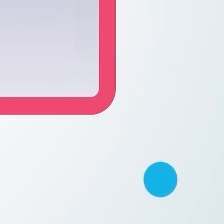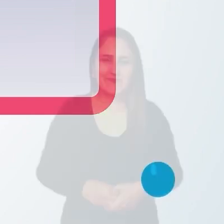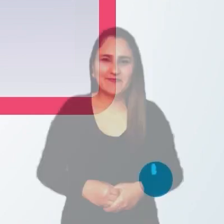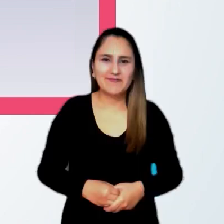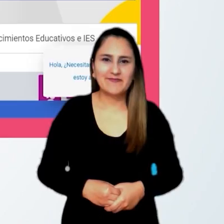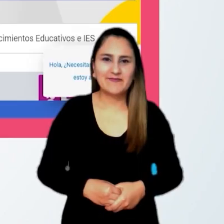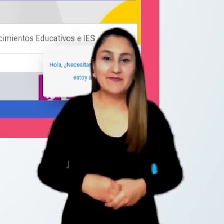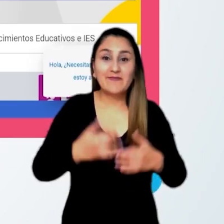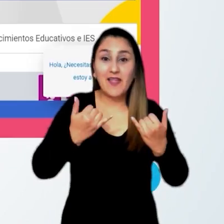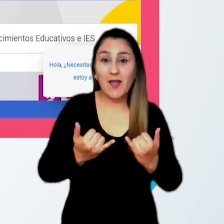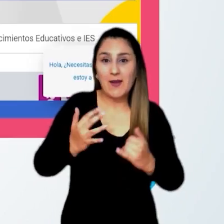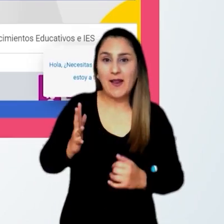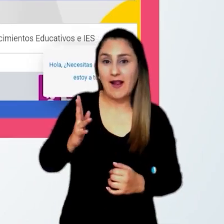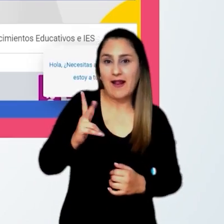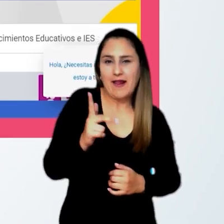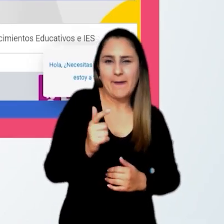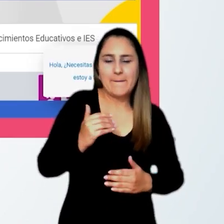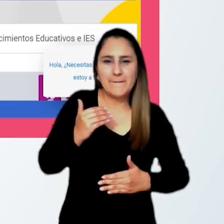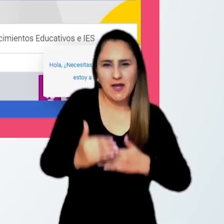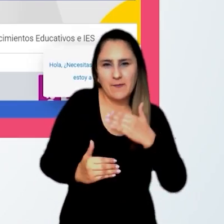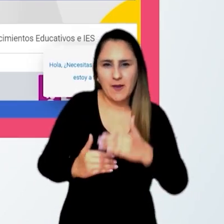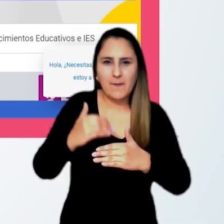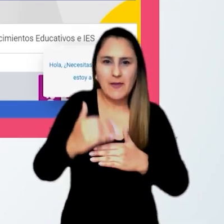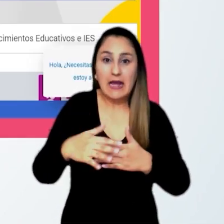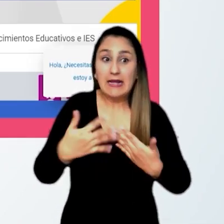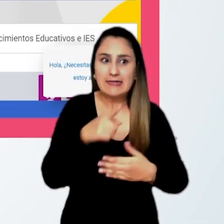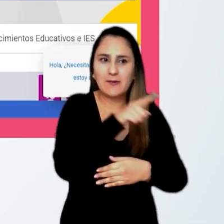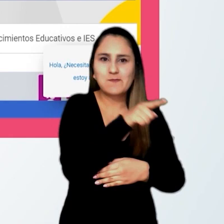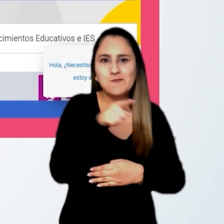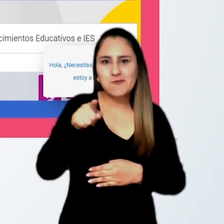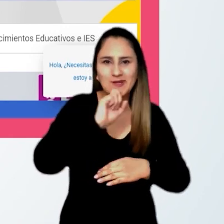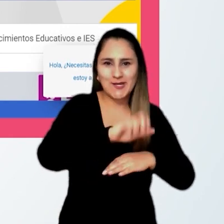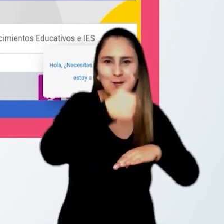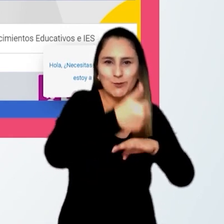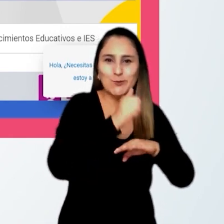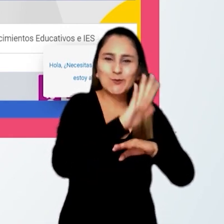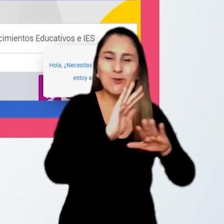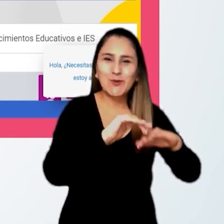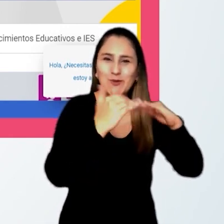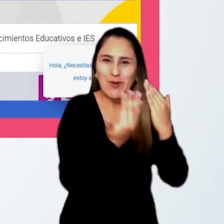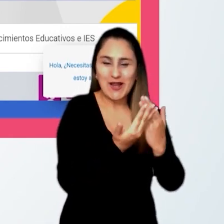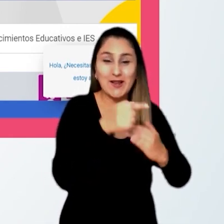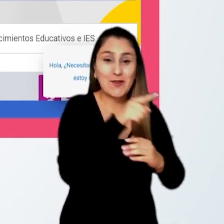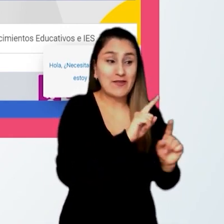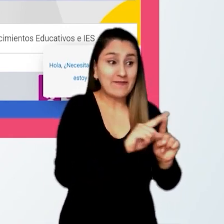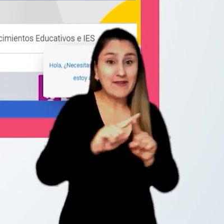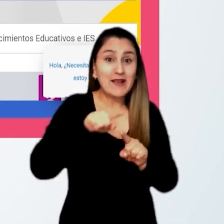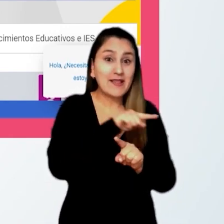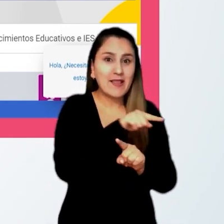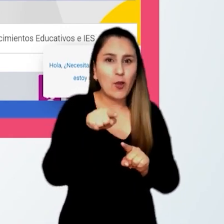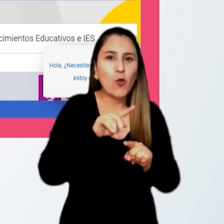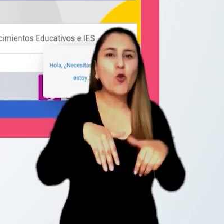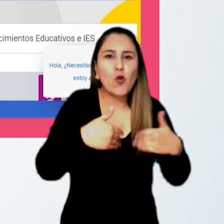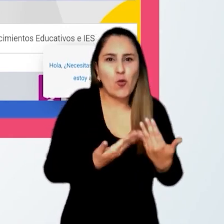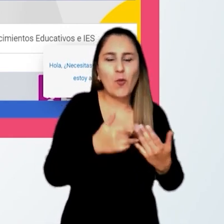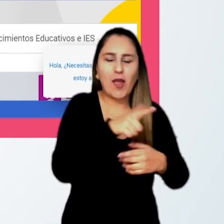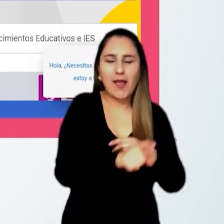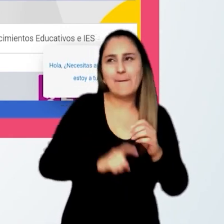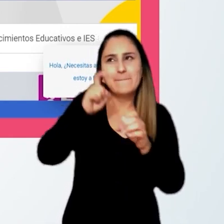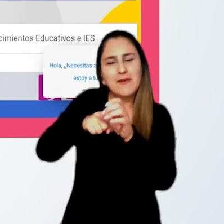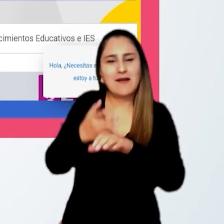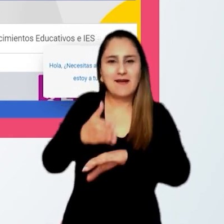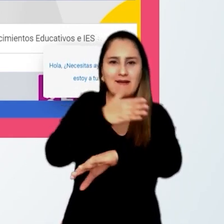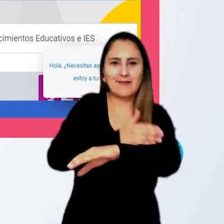A continuación se describen los pasos que debe realizar cada rector o director de establecimiento educativo para